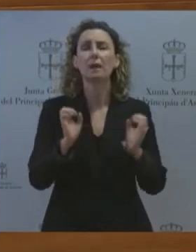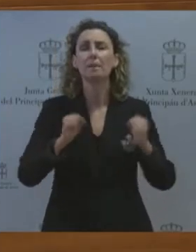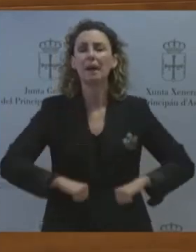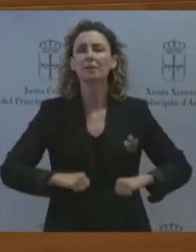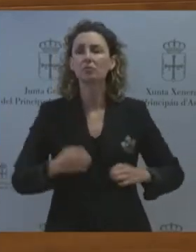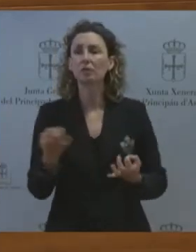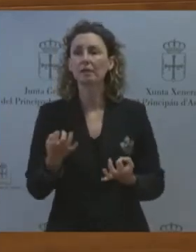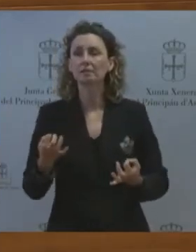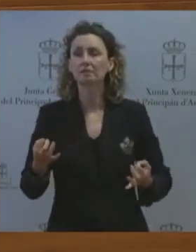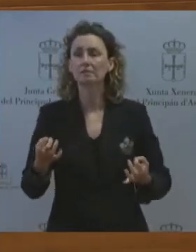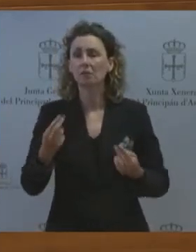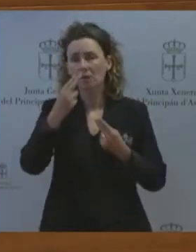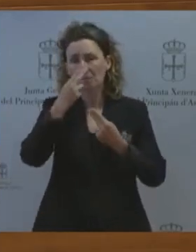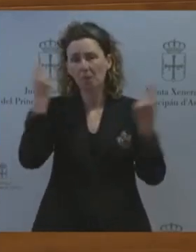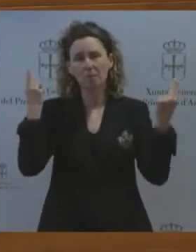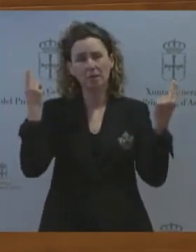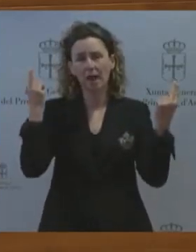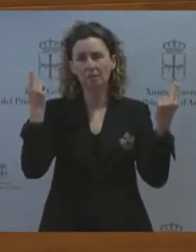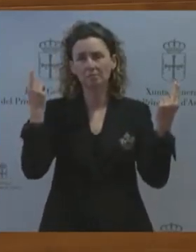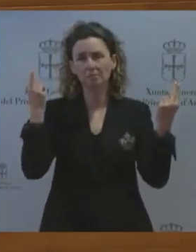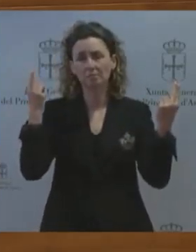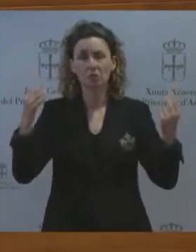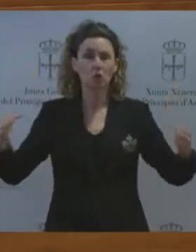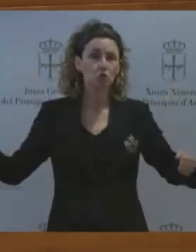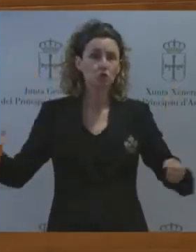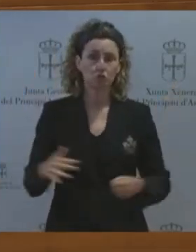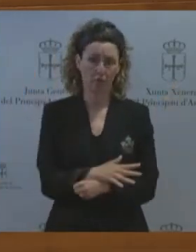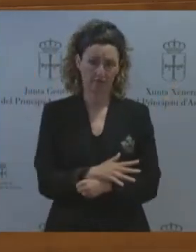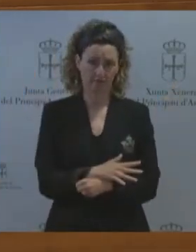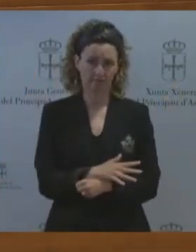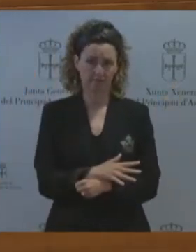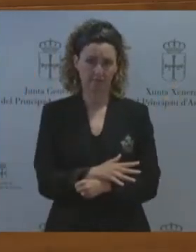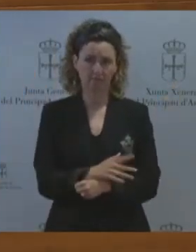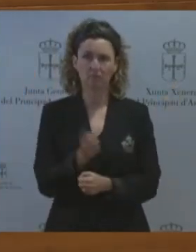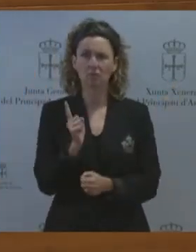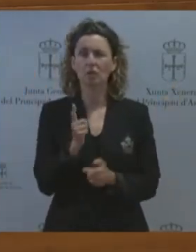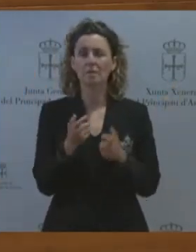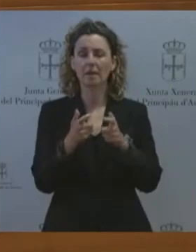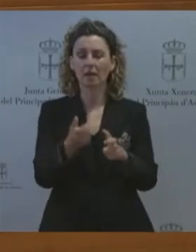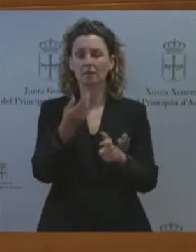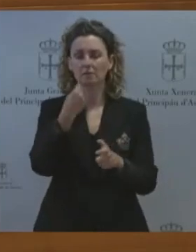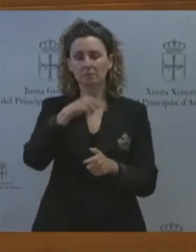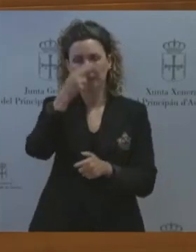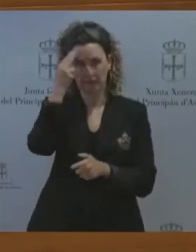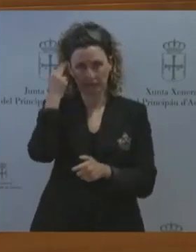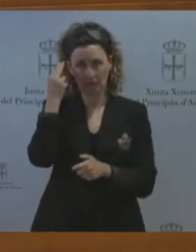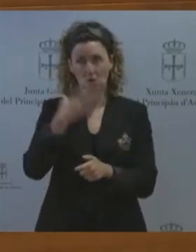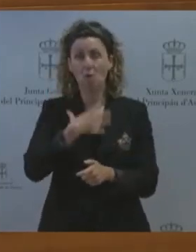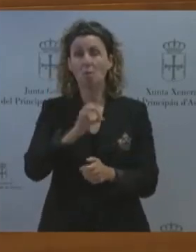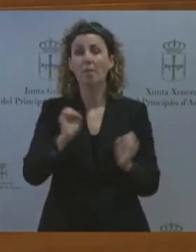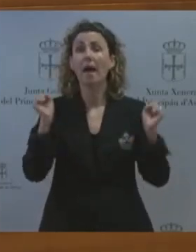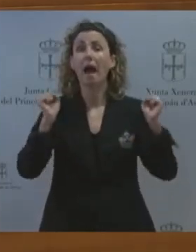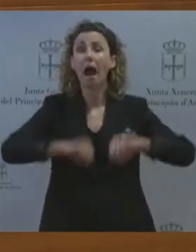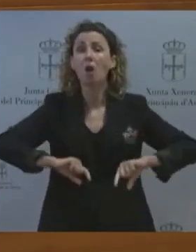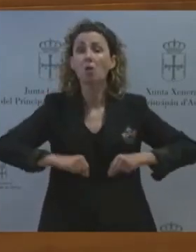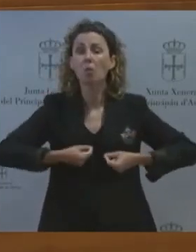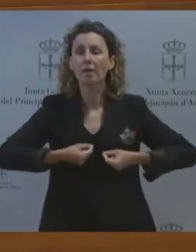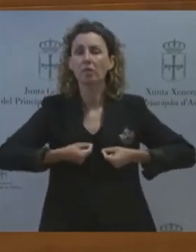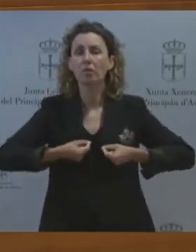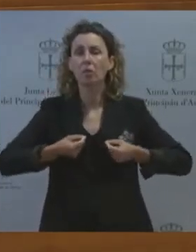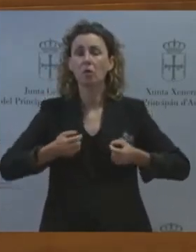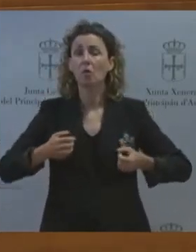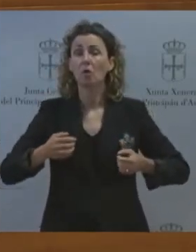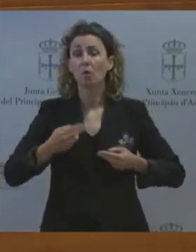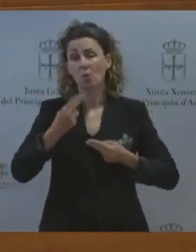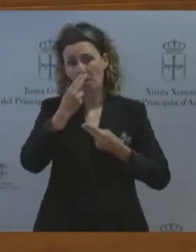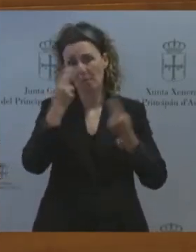la salud mental entonces nos gustaría saber si hay algún problema en extender un acuerdo a toda la sanidad pública por qué limitarse solo a